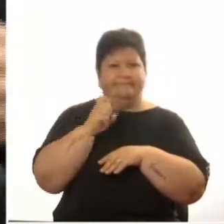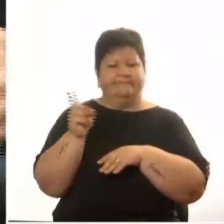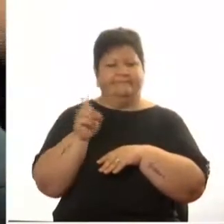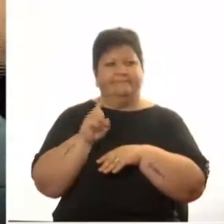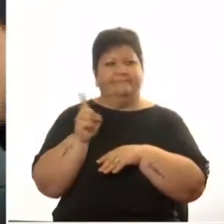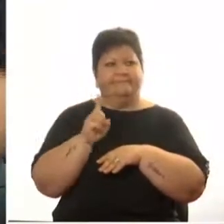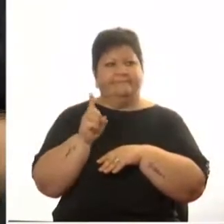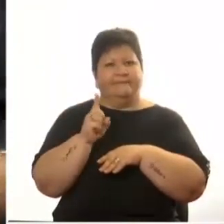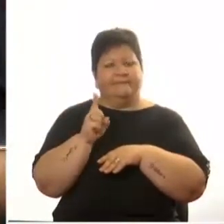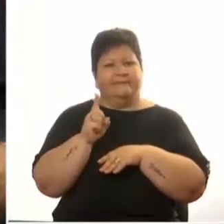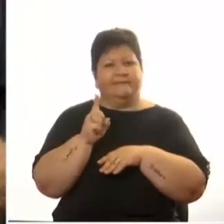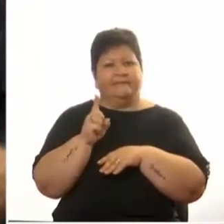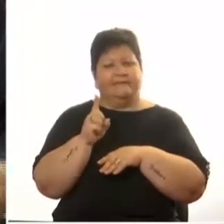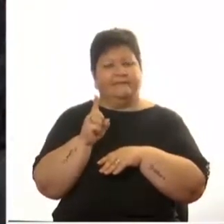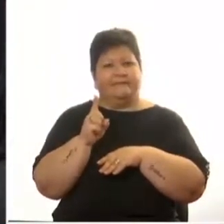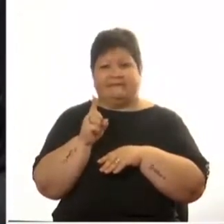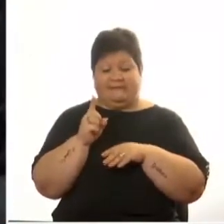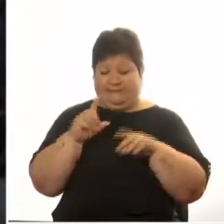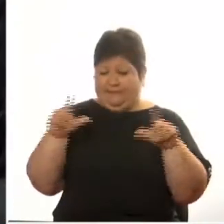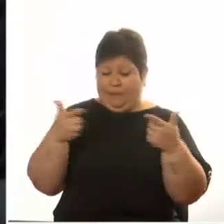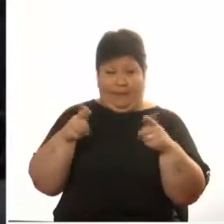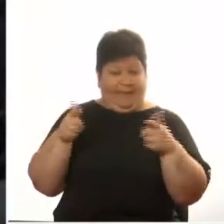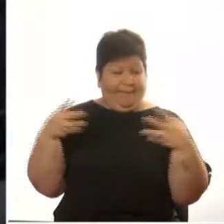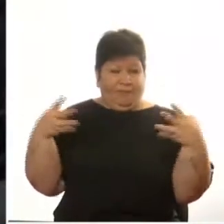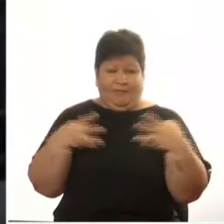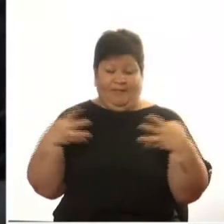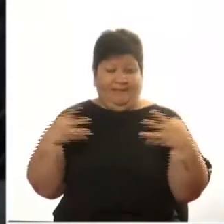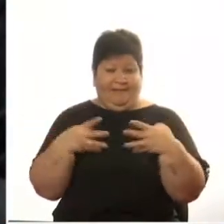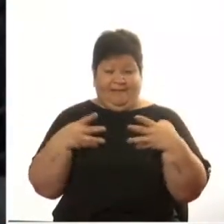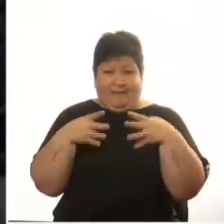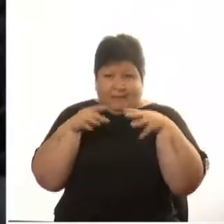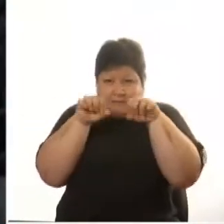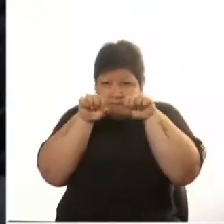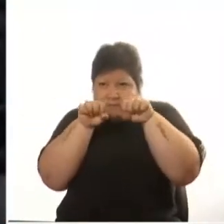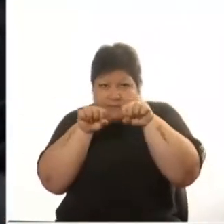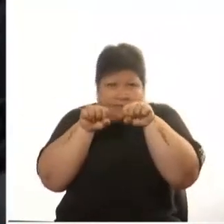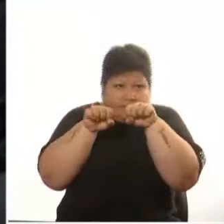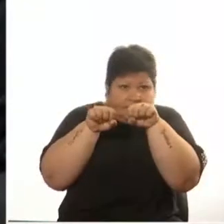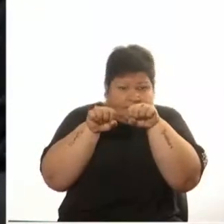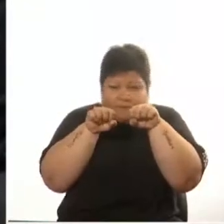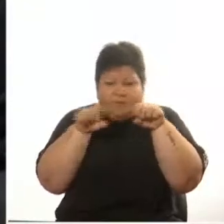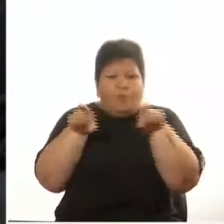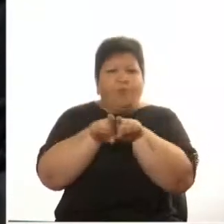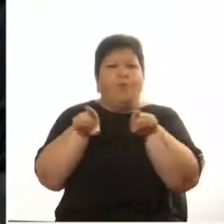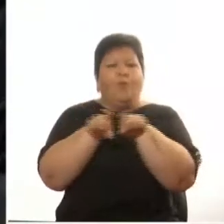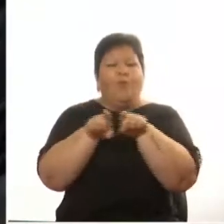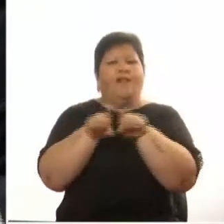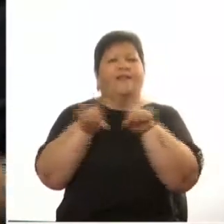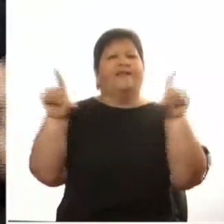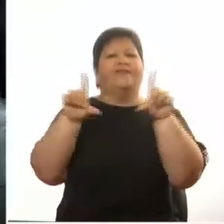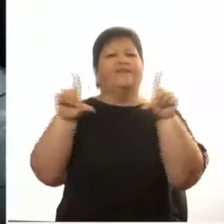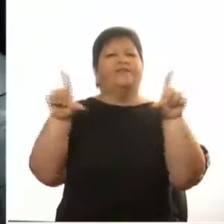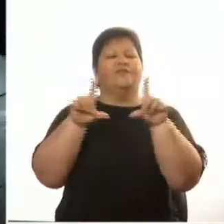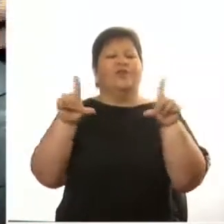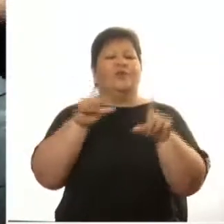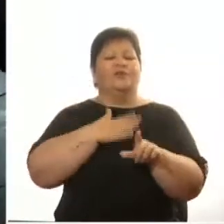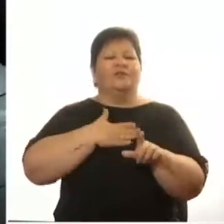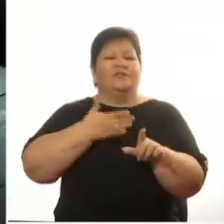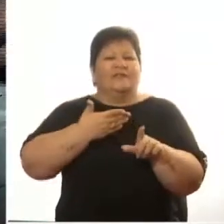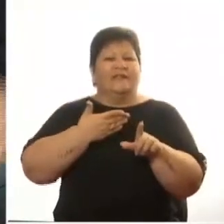estamos no estamos en la trinchera de Occidente como estas series de televisión nueva que siempre hacen